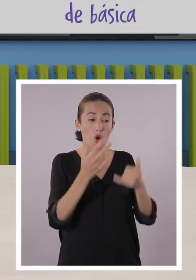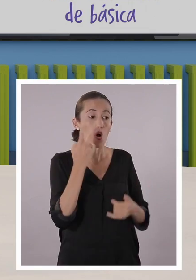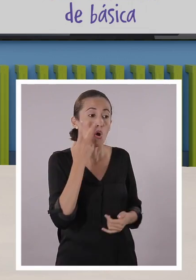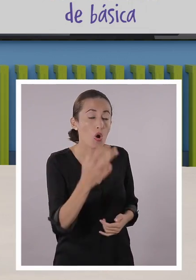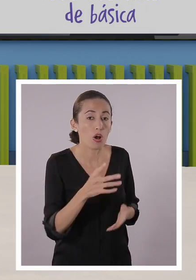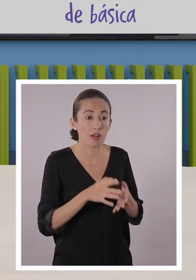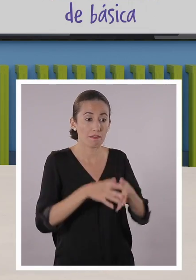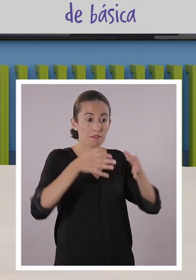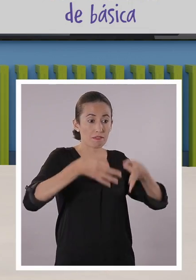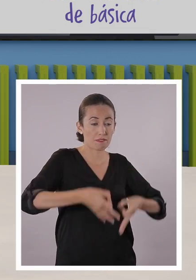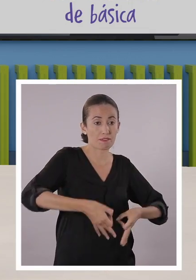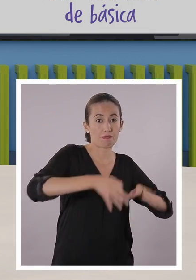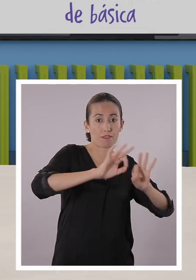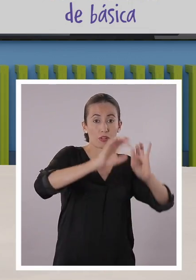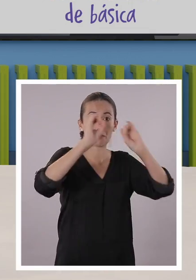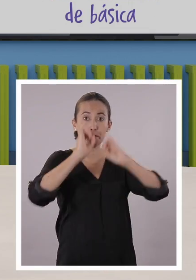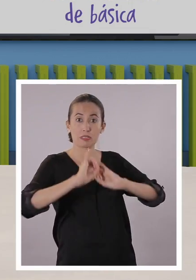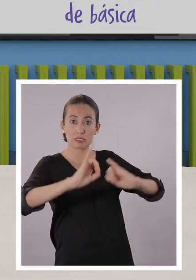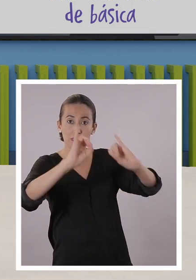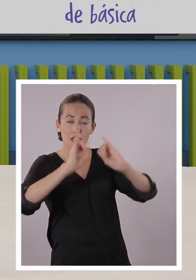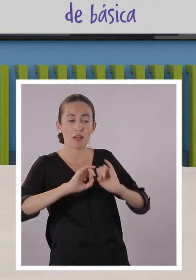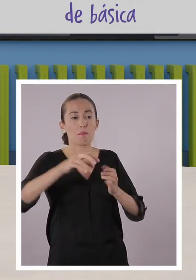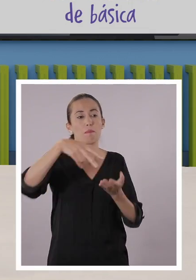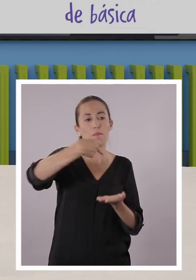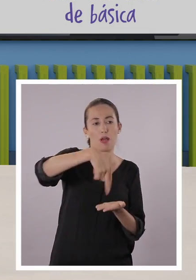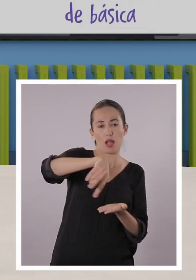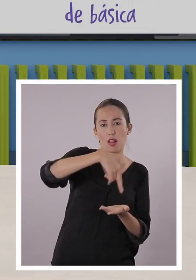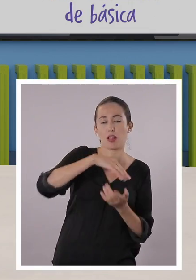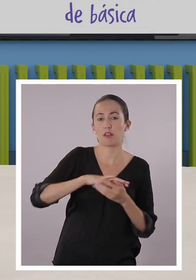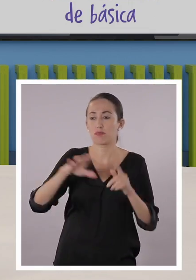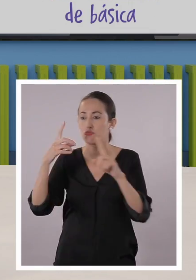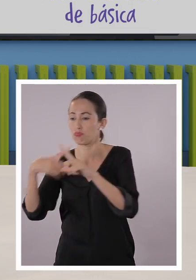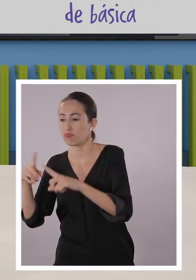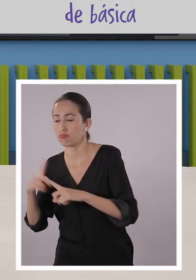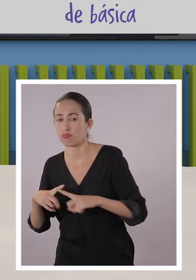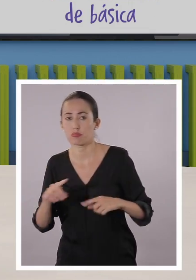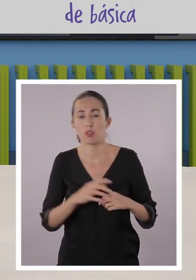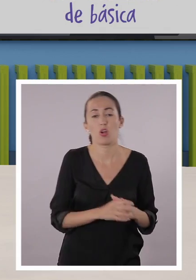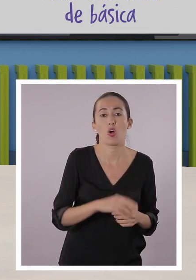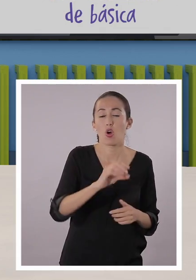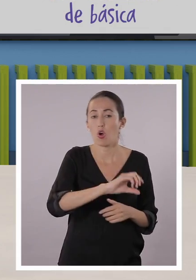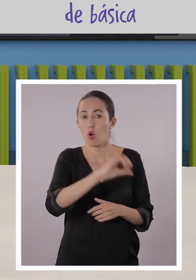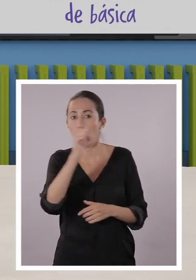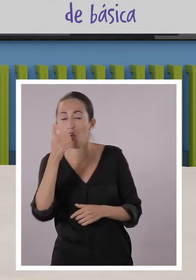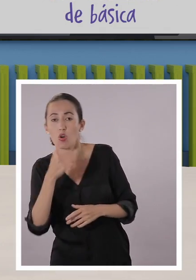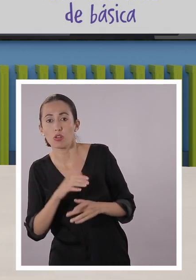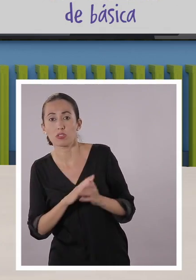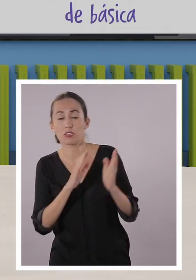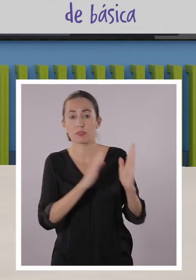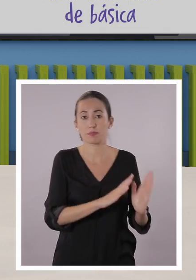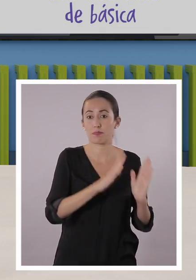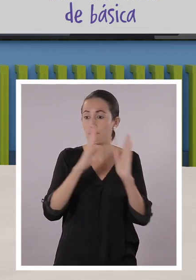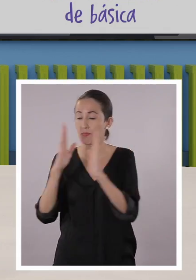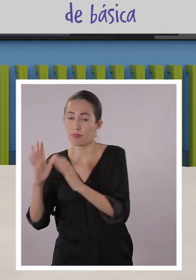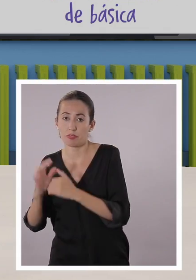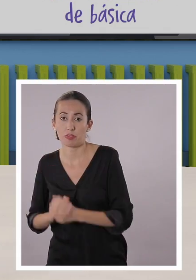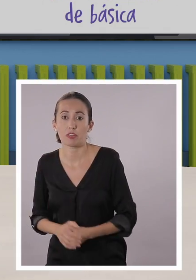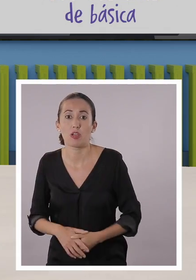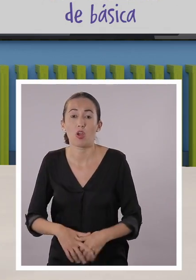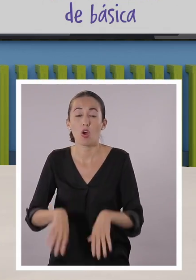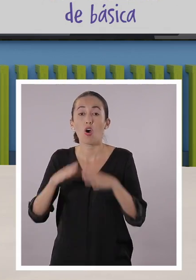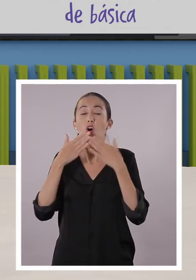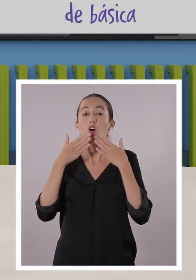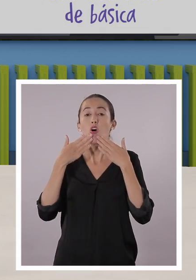formas de diversión. ¿Se acuerdan? Formas del baile. Unos bailaban minuetos, otros fandanco. Correcto. Y